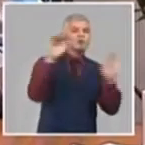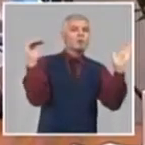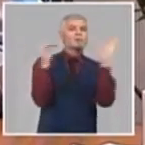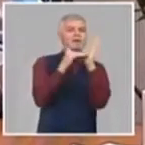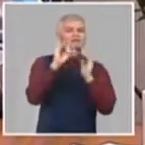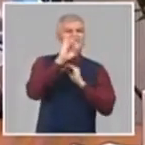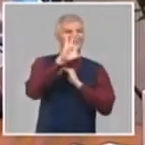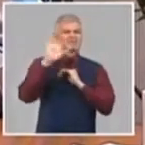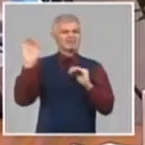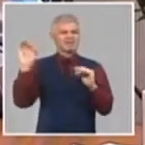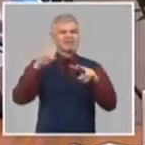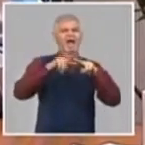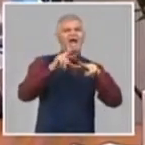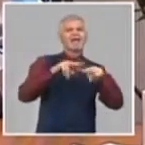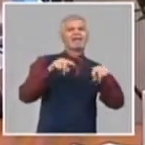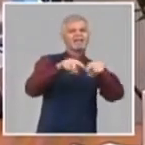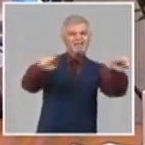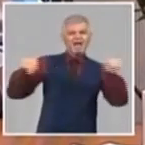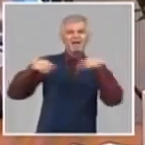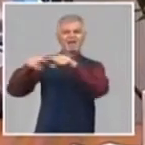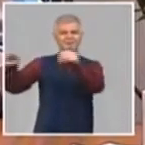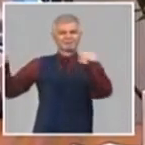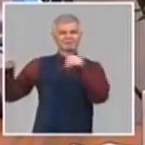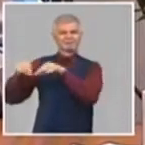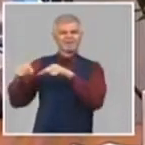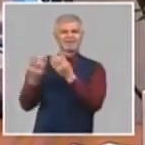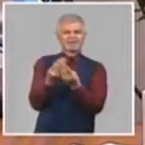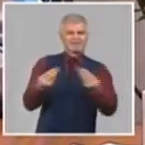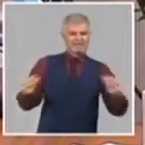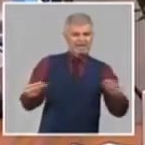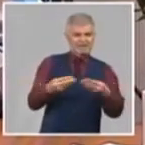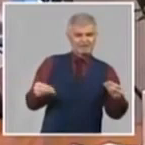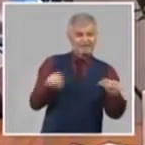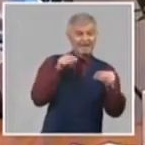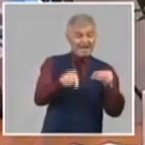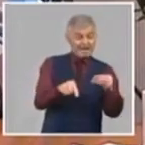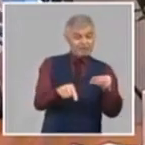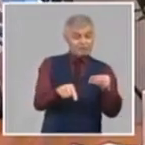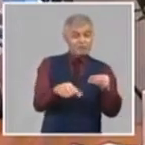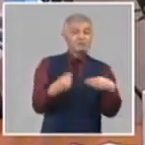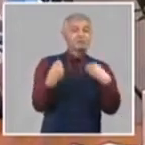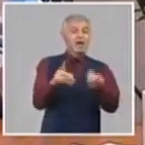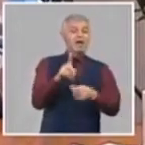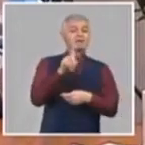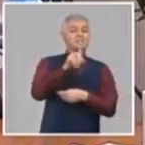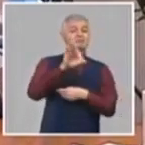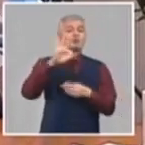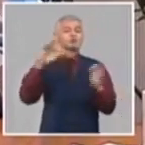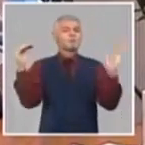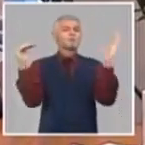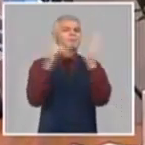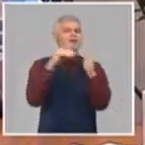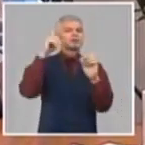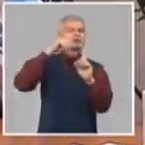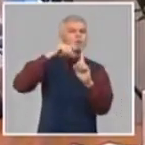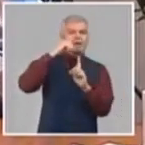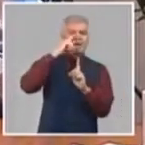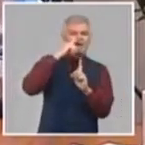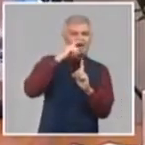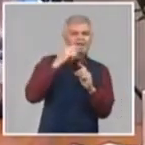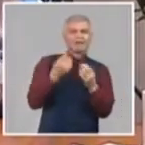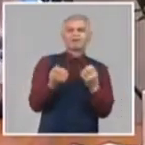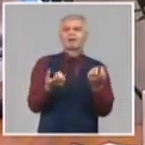de tierra. Ese incremento de siembra va a aportar 18.200 toneladas de viandos, talís y gran.